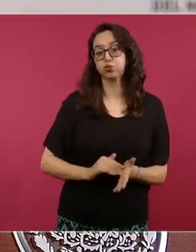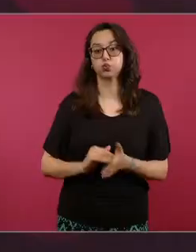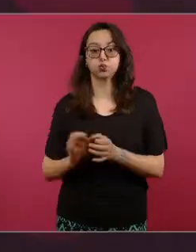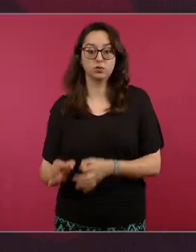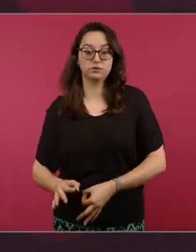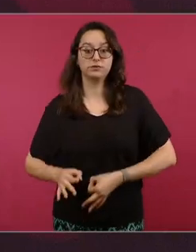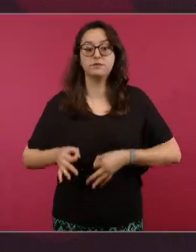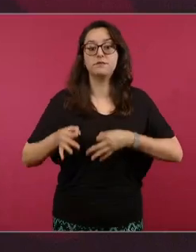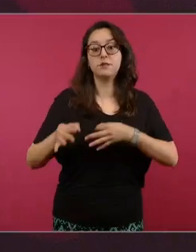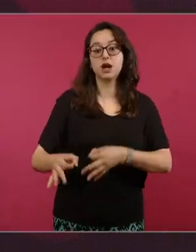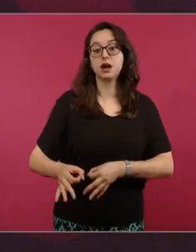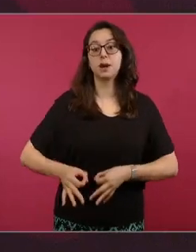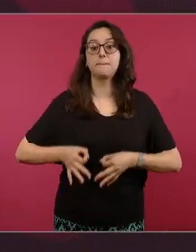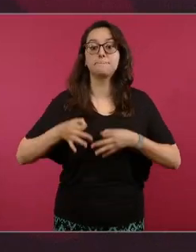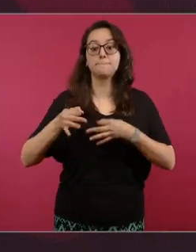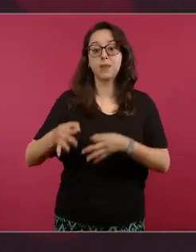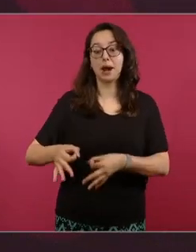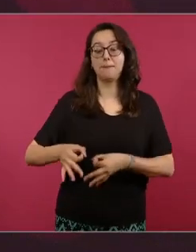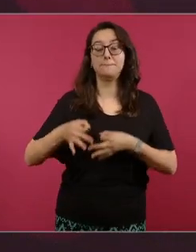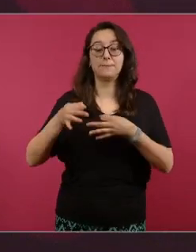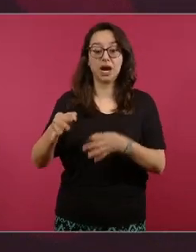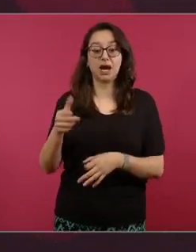estar este